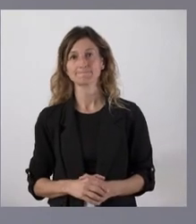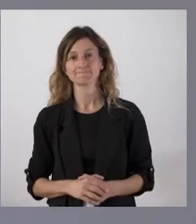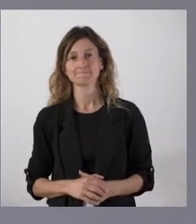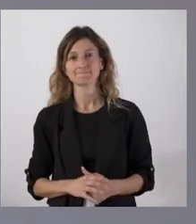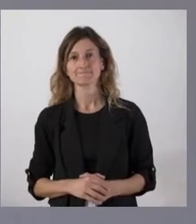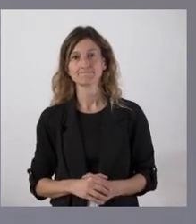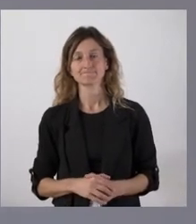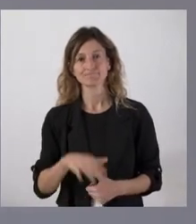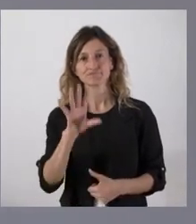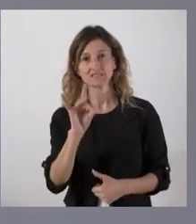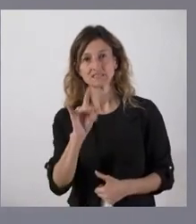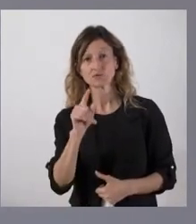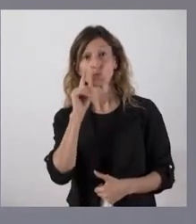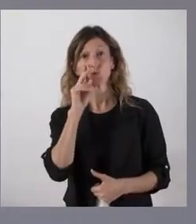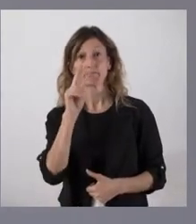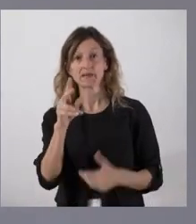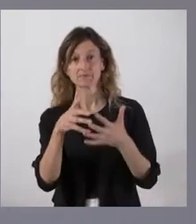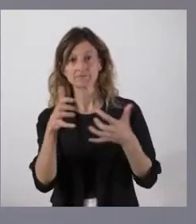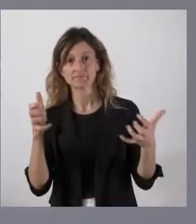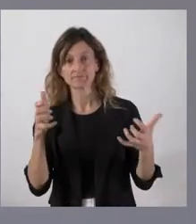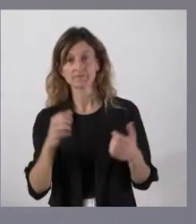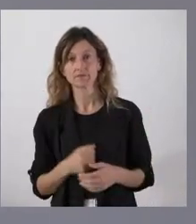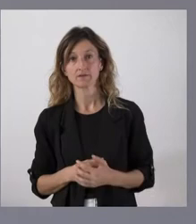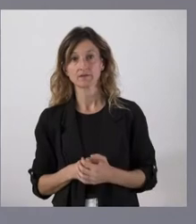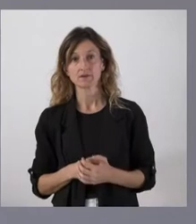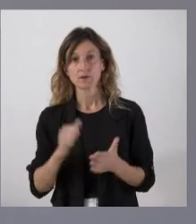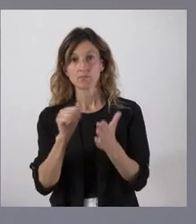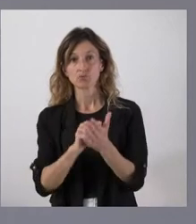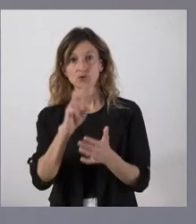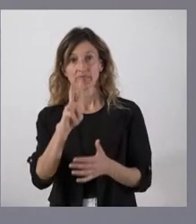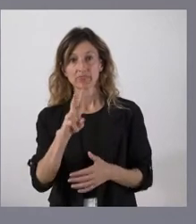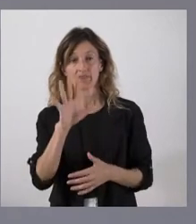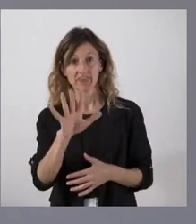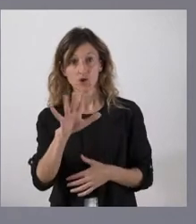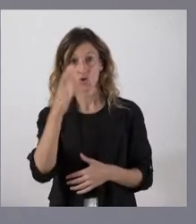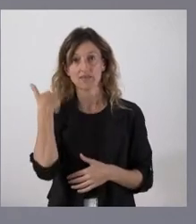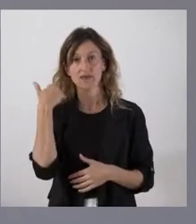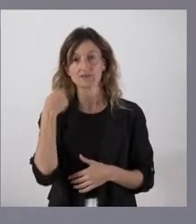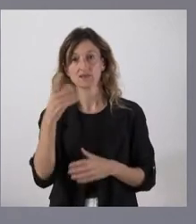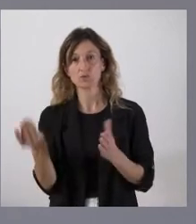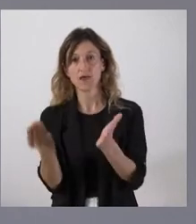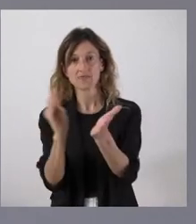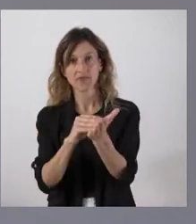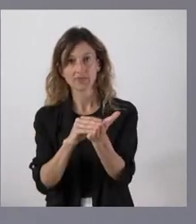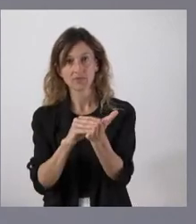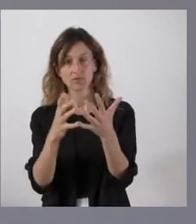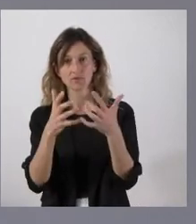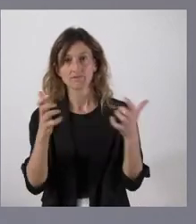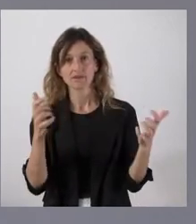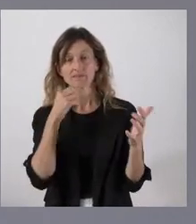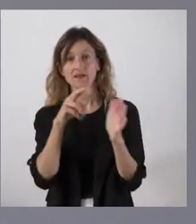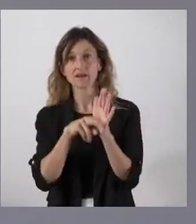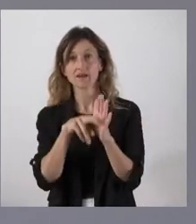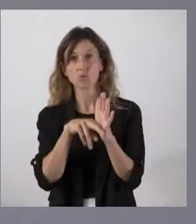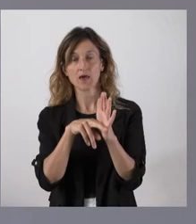Sí, si lo ven ustedes, en el antiguo punto 5 luego había un añadido donde regulaba